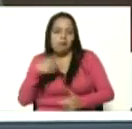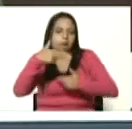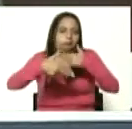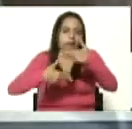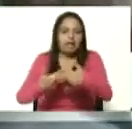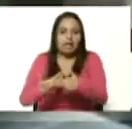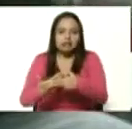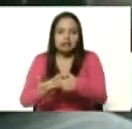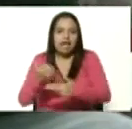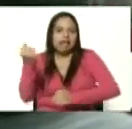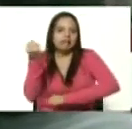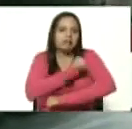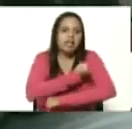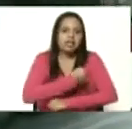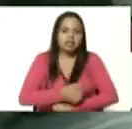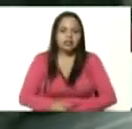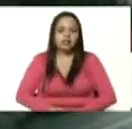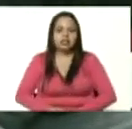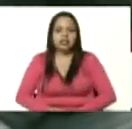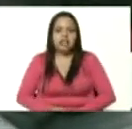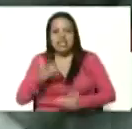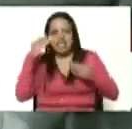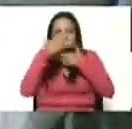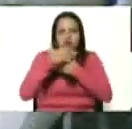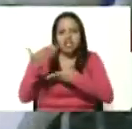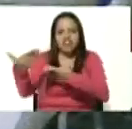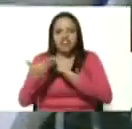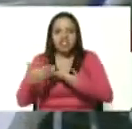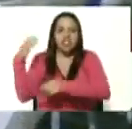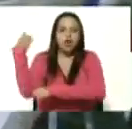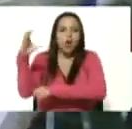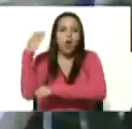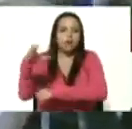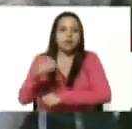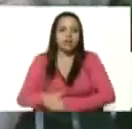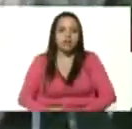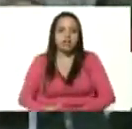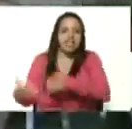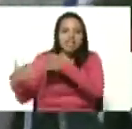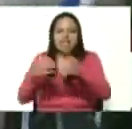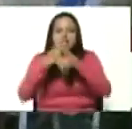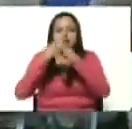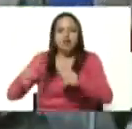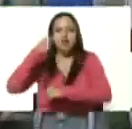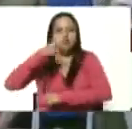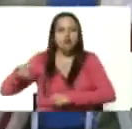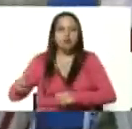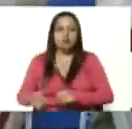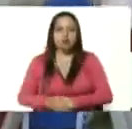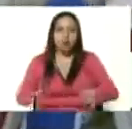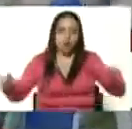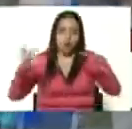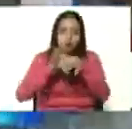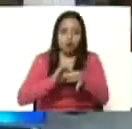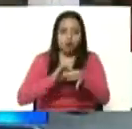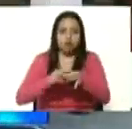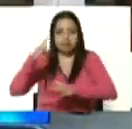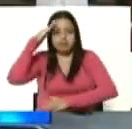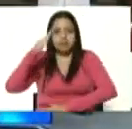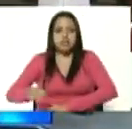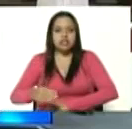criminales y terroristas que vienen de Colombia guerra de todo el pueblo unión cívico militar